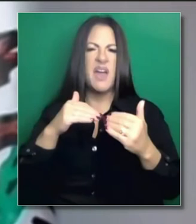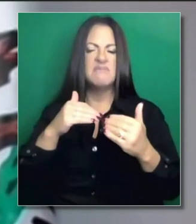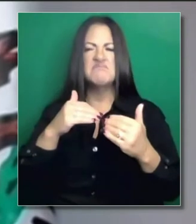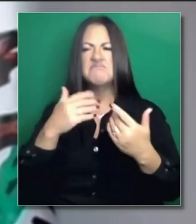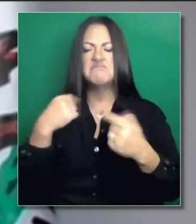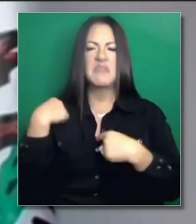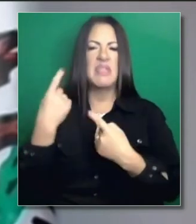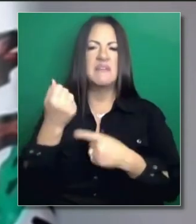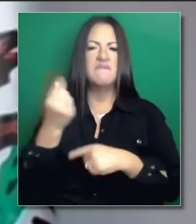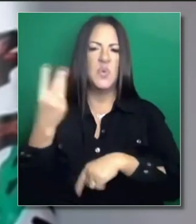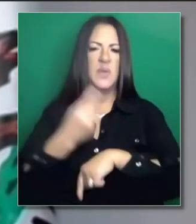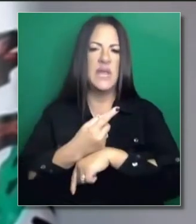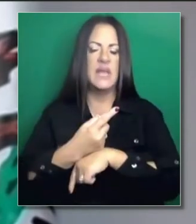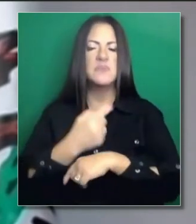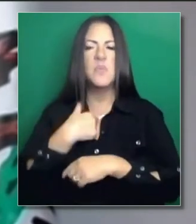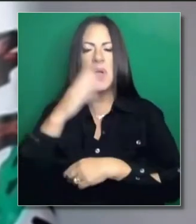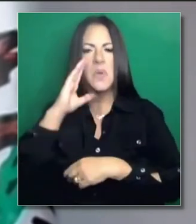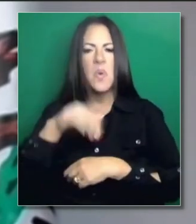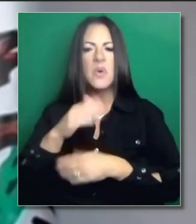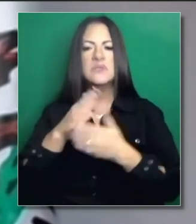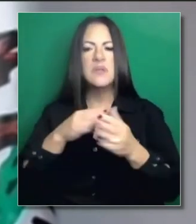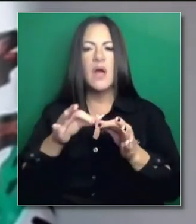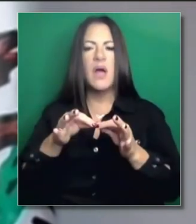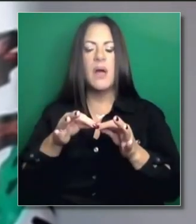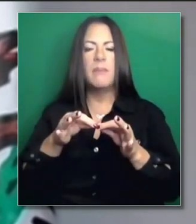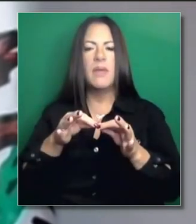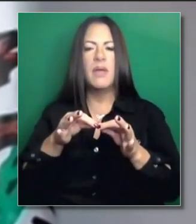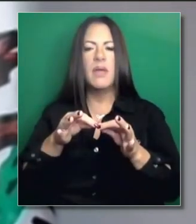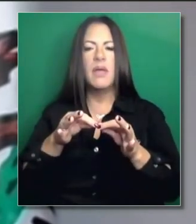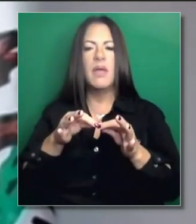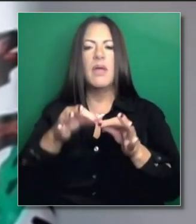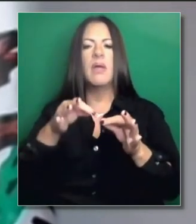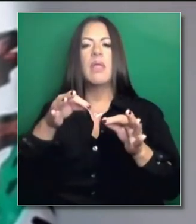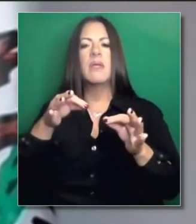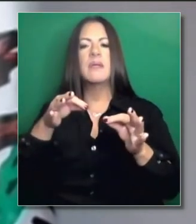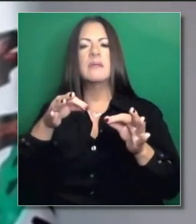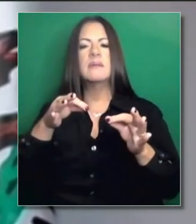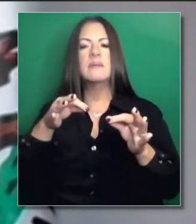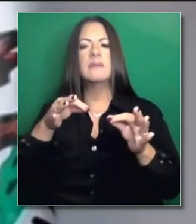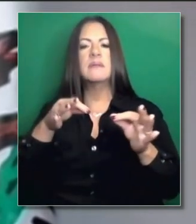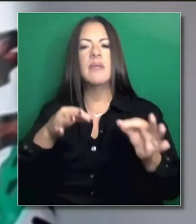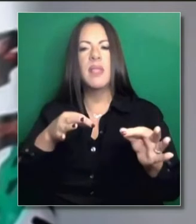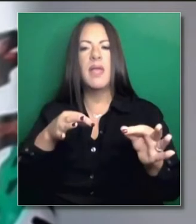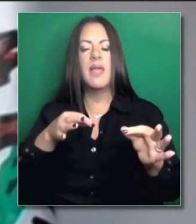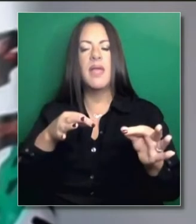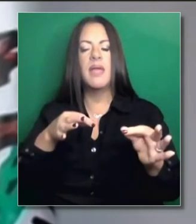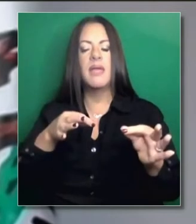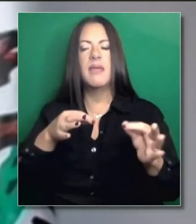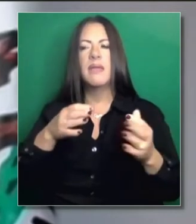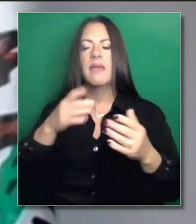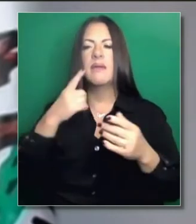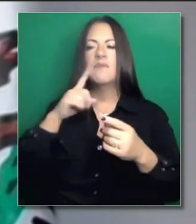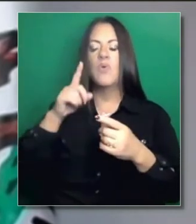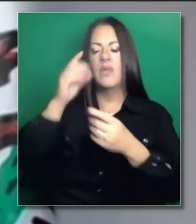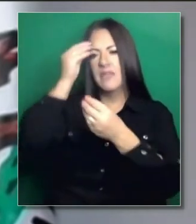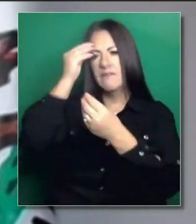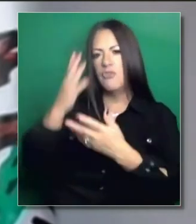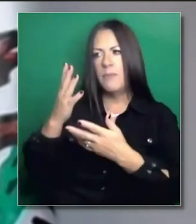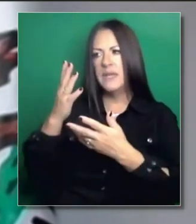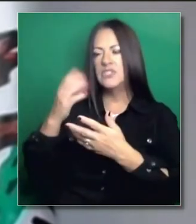que en los últimos días iba a haber una demora en que esos datos pudieran